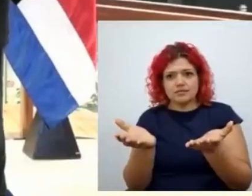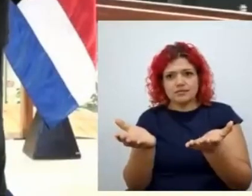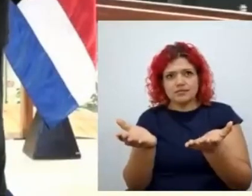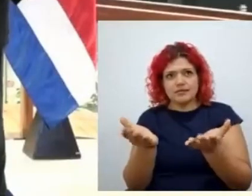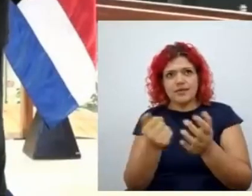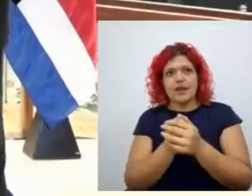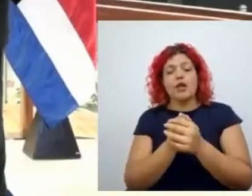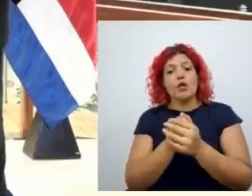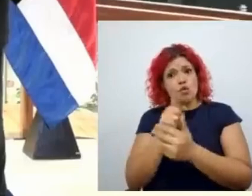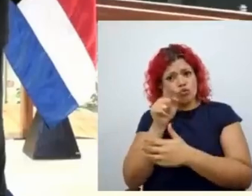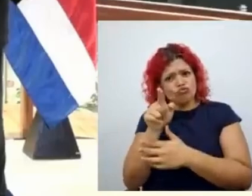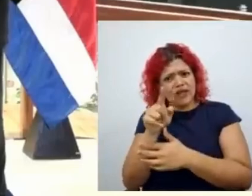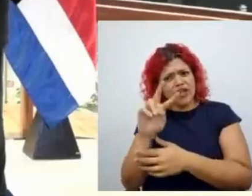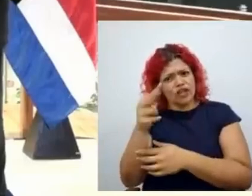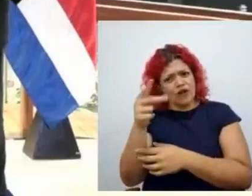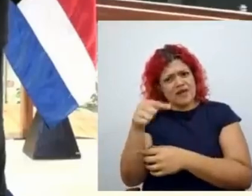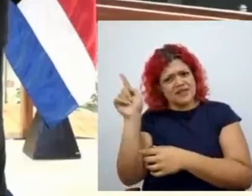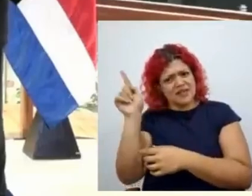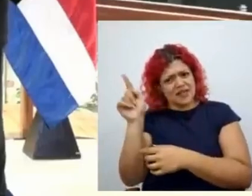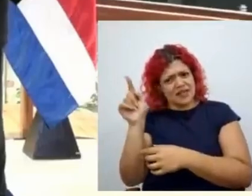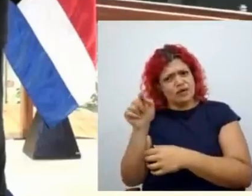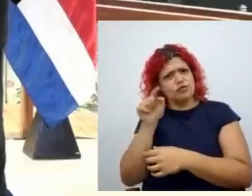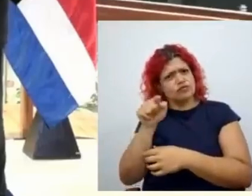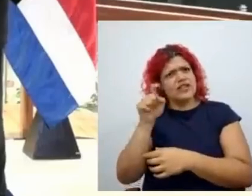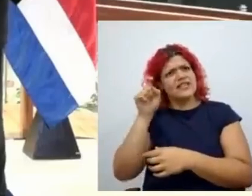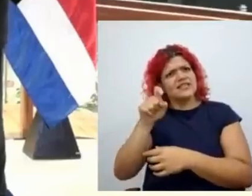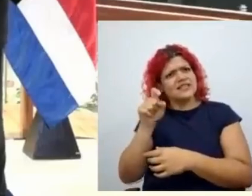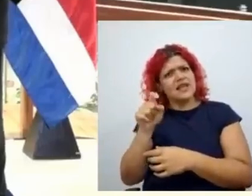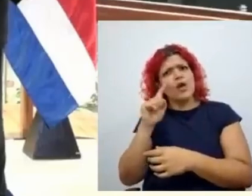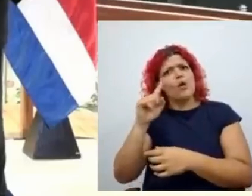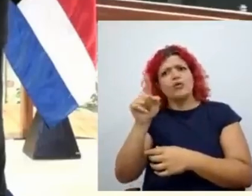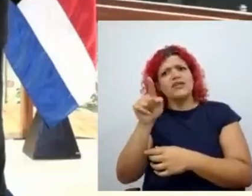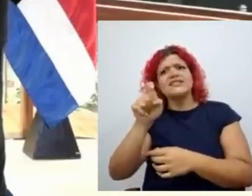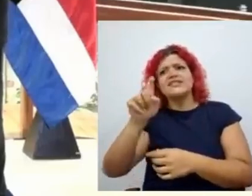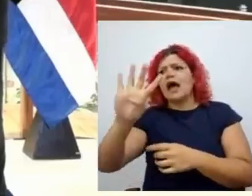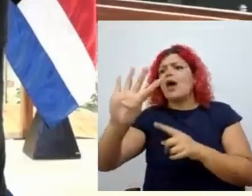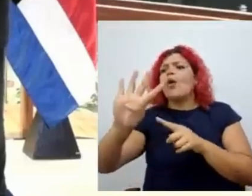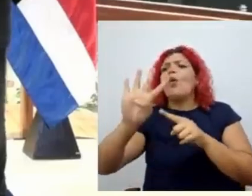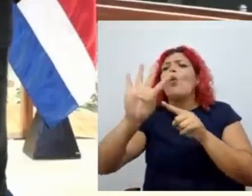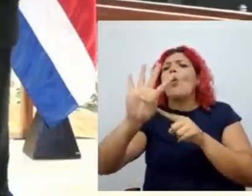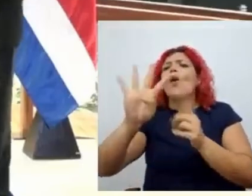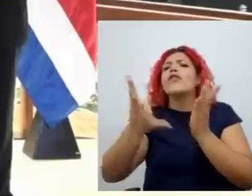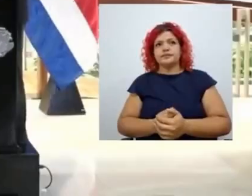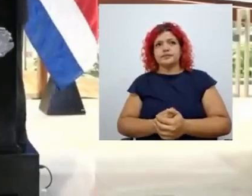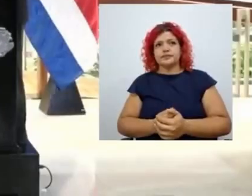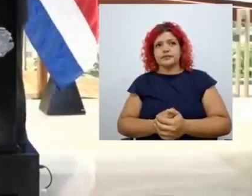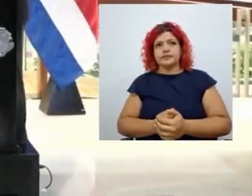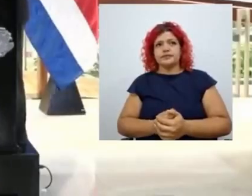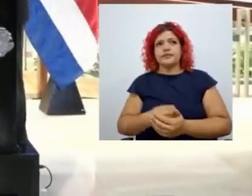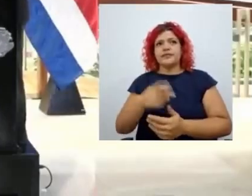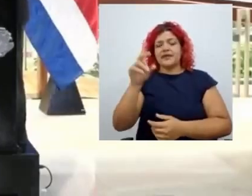Y usted doble check, usted necesita cuádruple check. Muchas gracias, el que sigue.